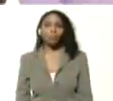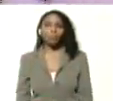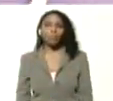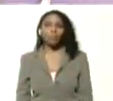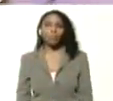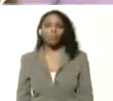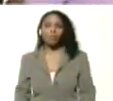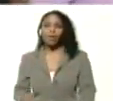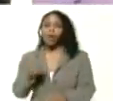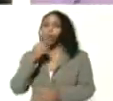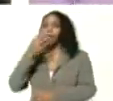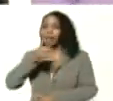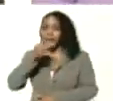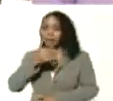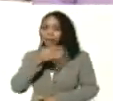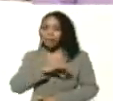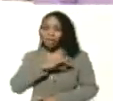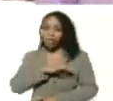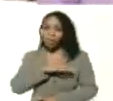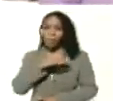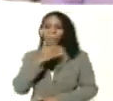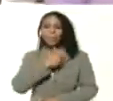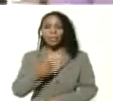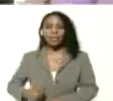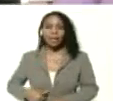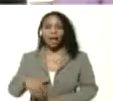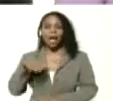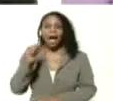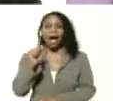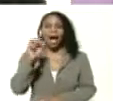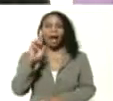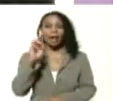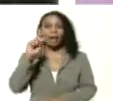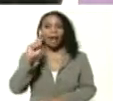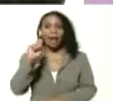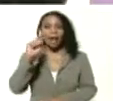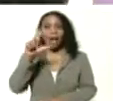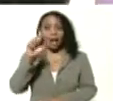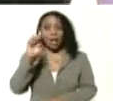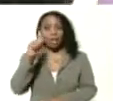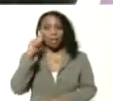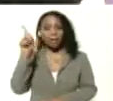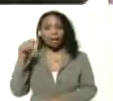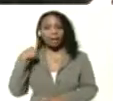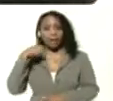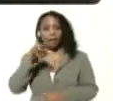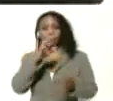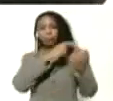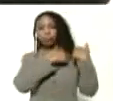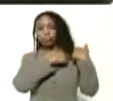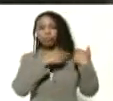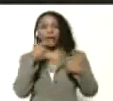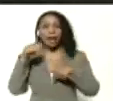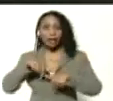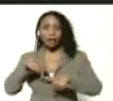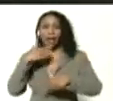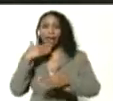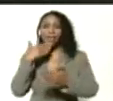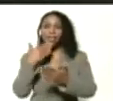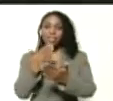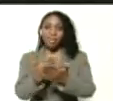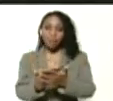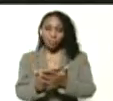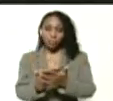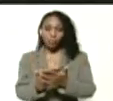Buenas tardes señor presidente mi nombre es Arleth Lara docente de la unidad educativa Fray Pedro de Ágreda desde aquí le damos la